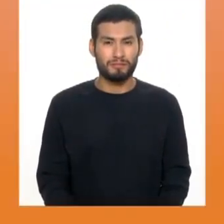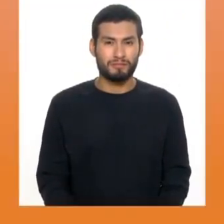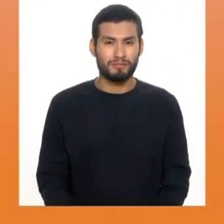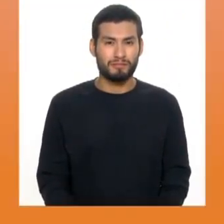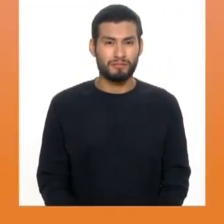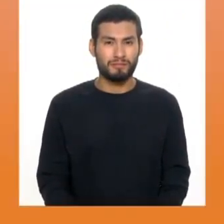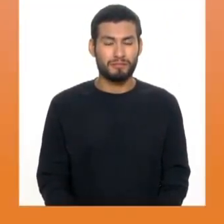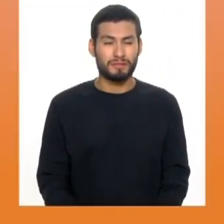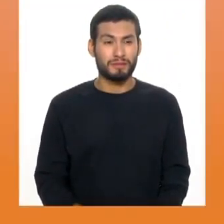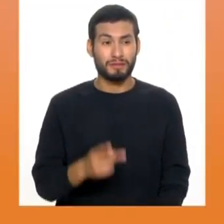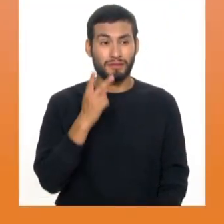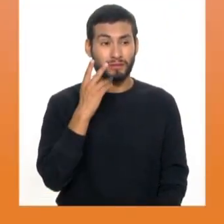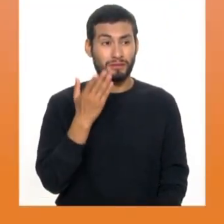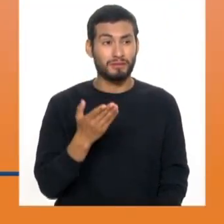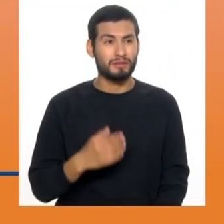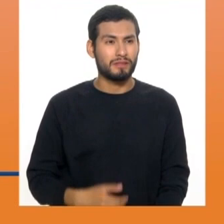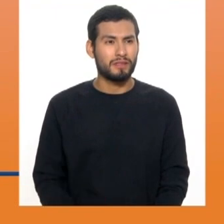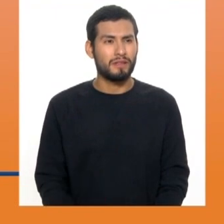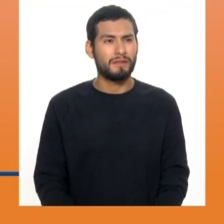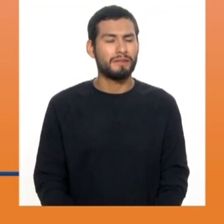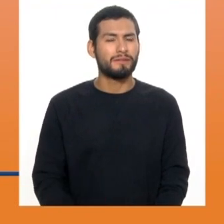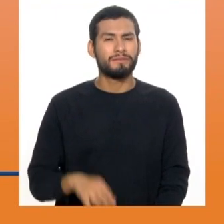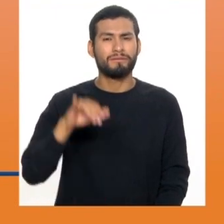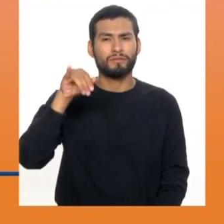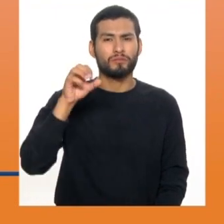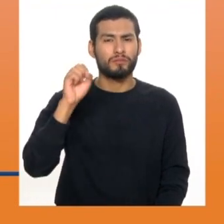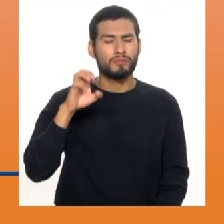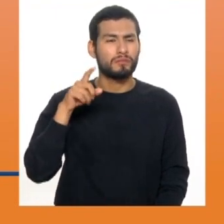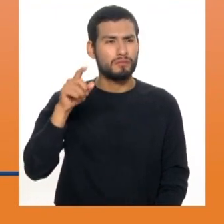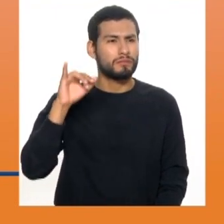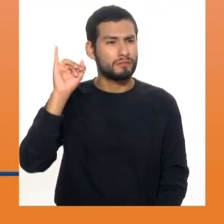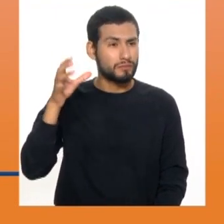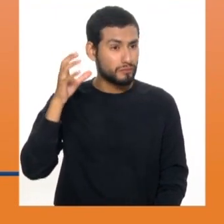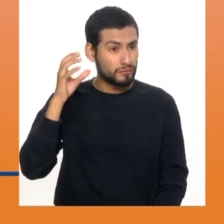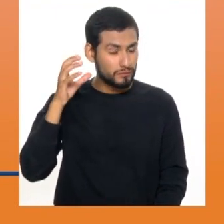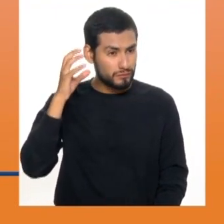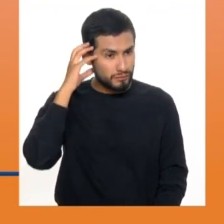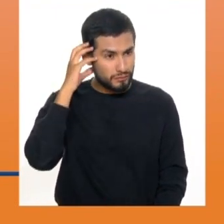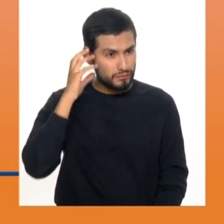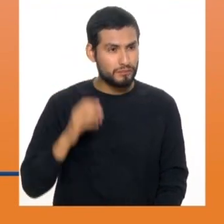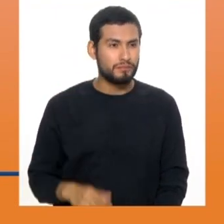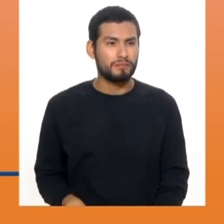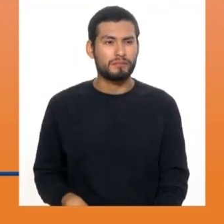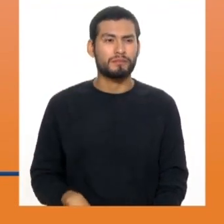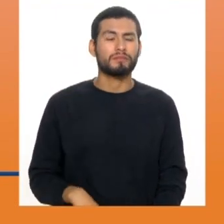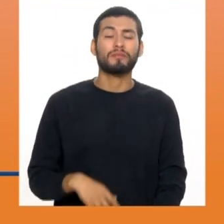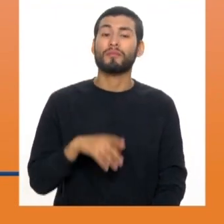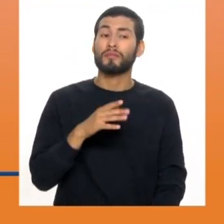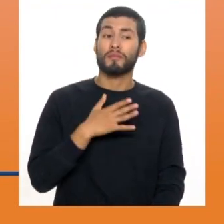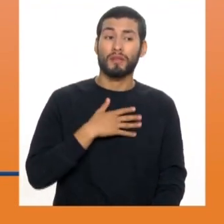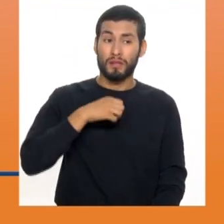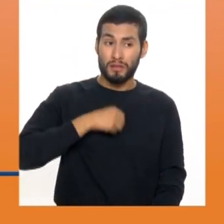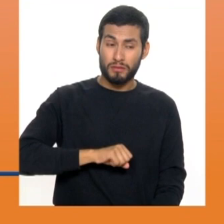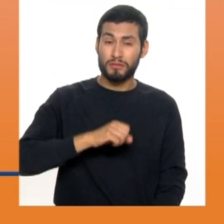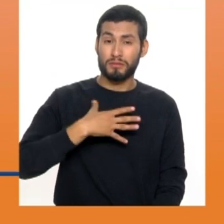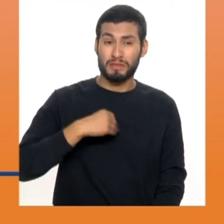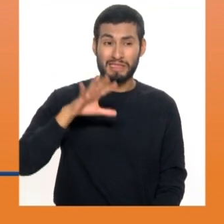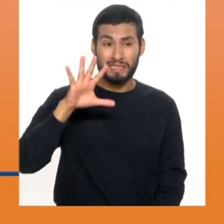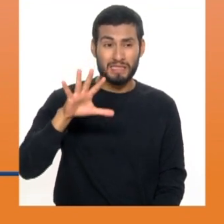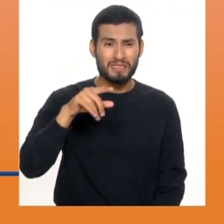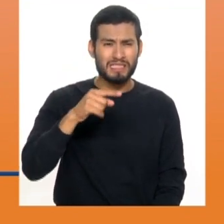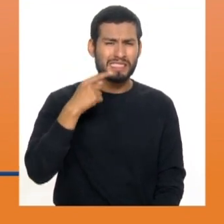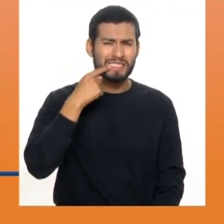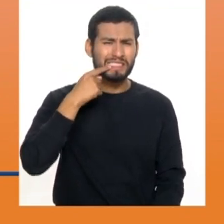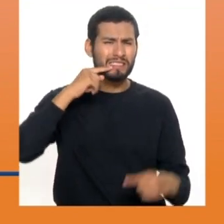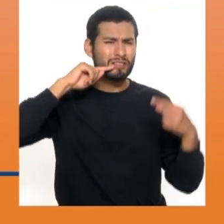Adelante. Tenemos a José de San Juan de Miraflores. Si a mi niño de 5 años le duelen